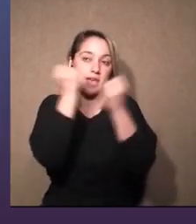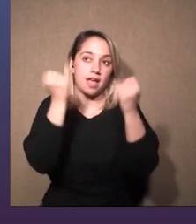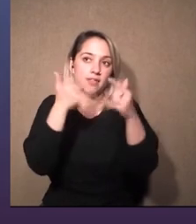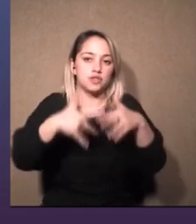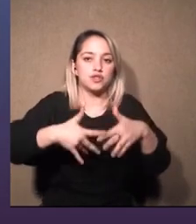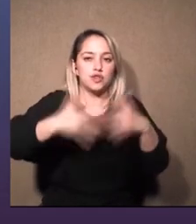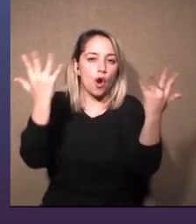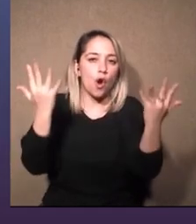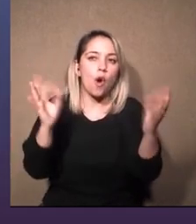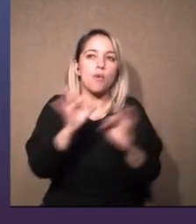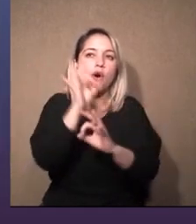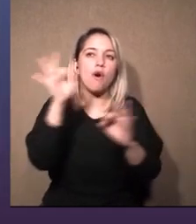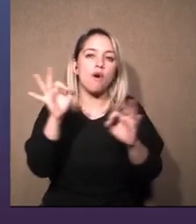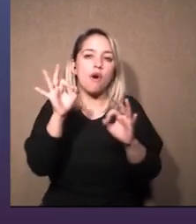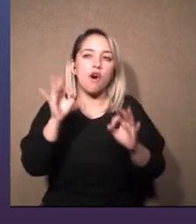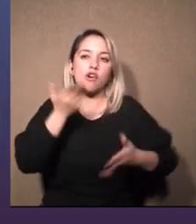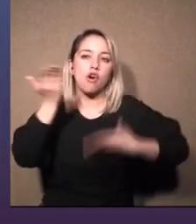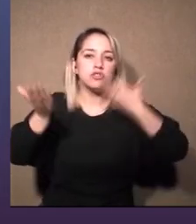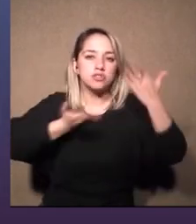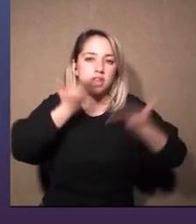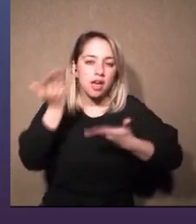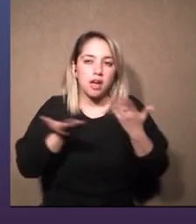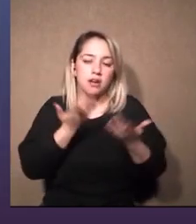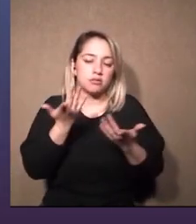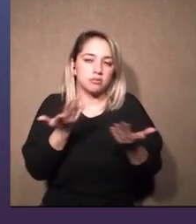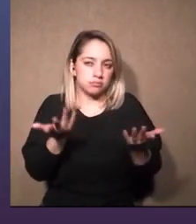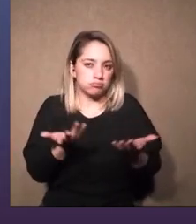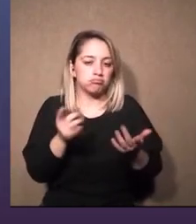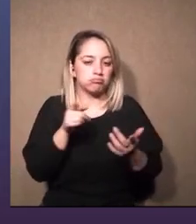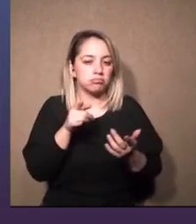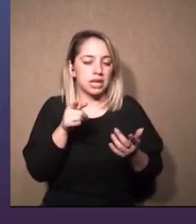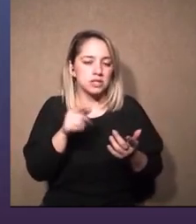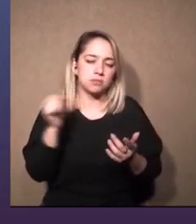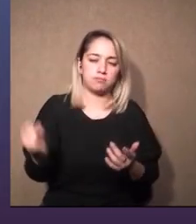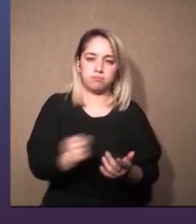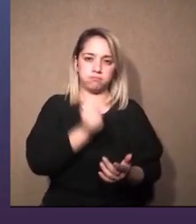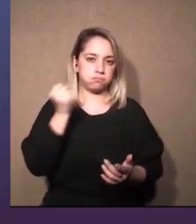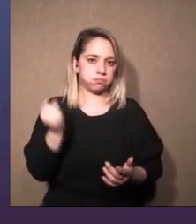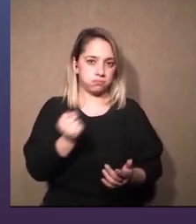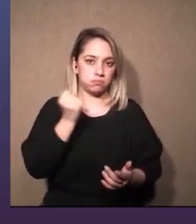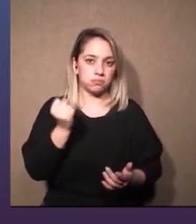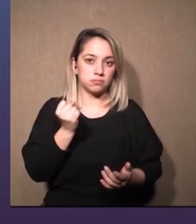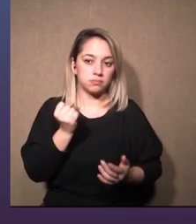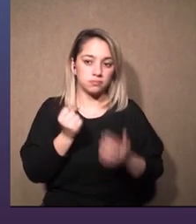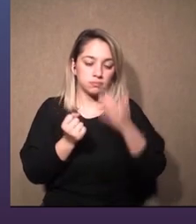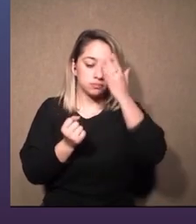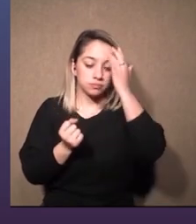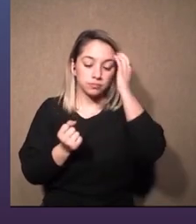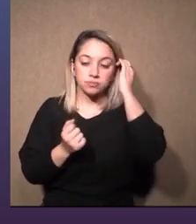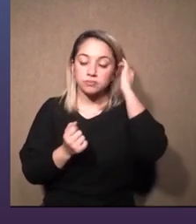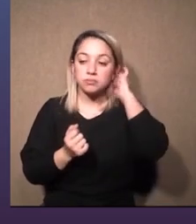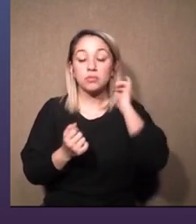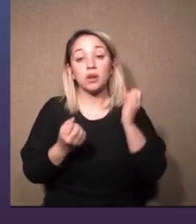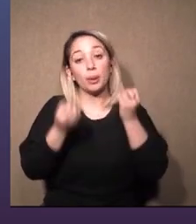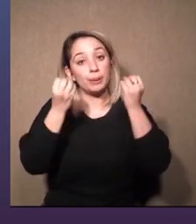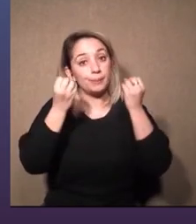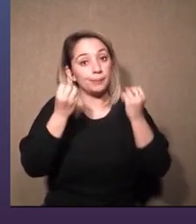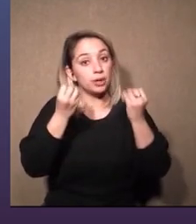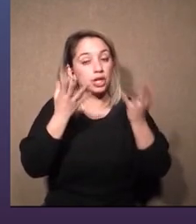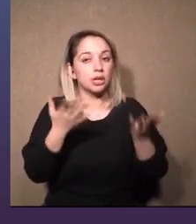o show o concierto lo que le querramos decir creo que eso es fundamental ¿por qué? porque cuando